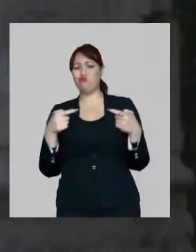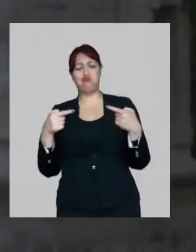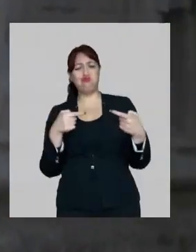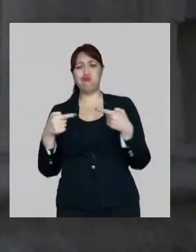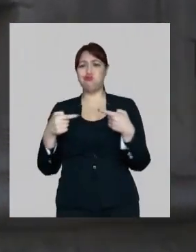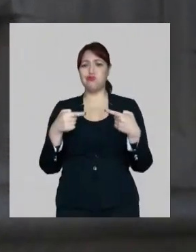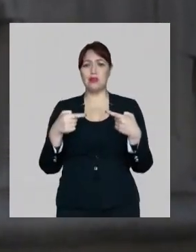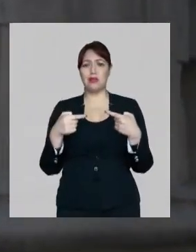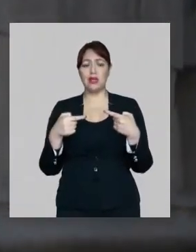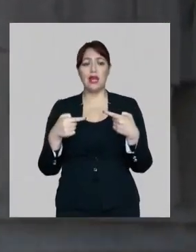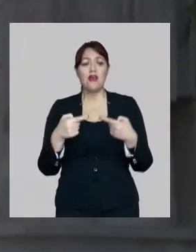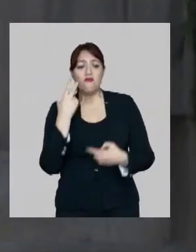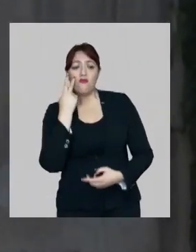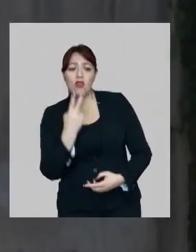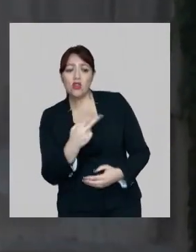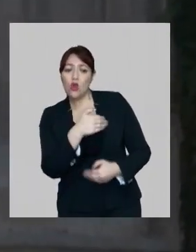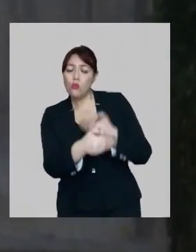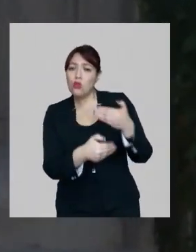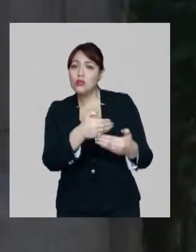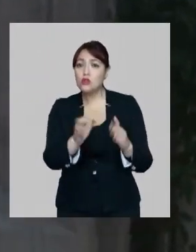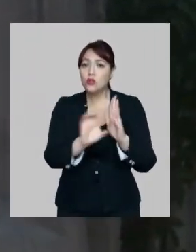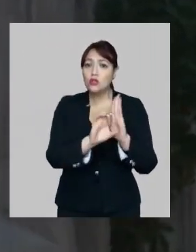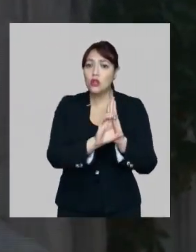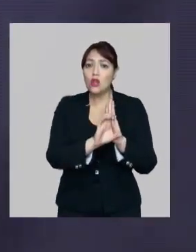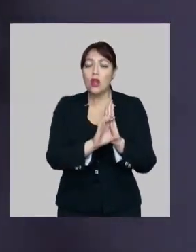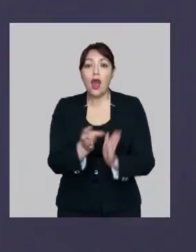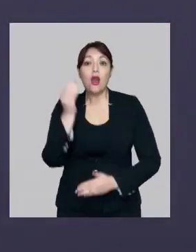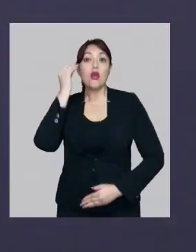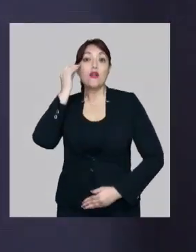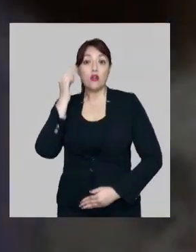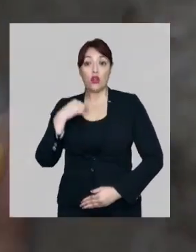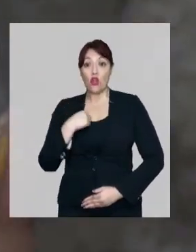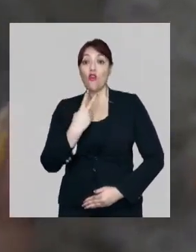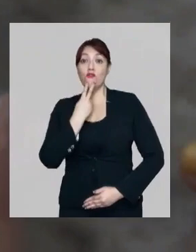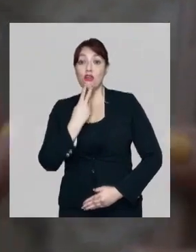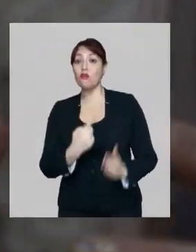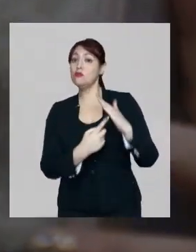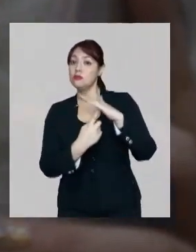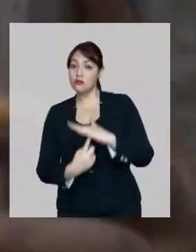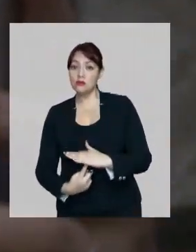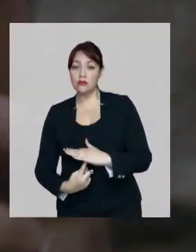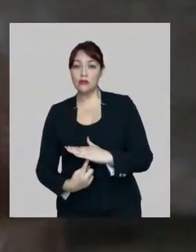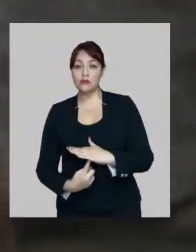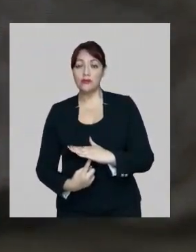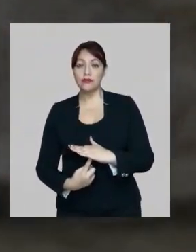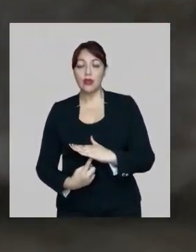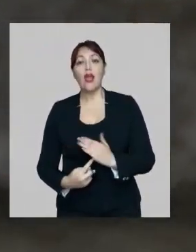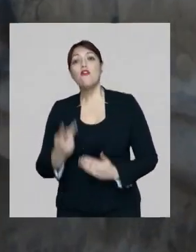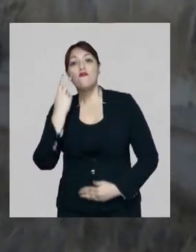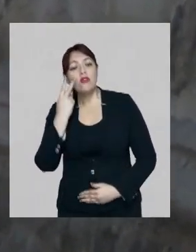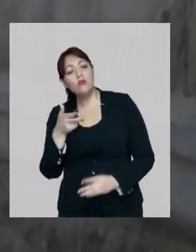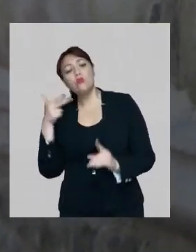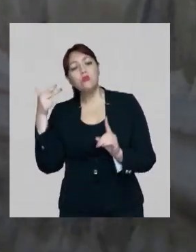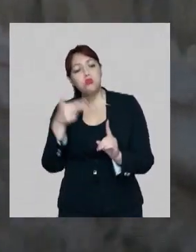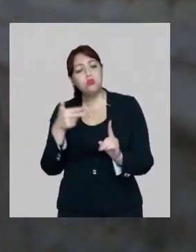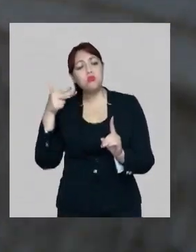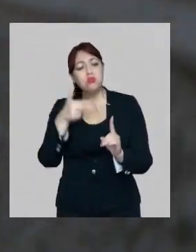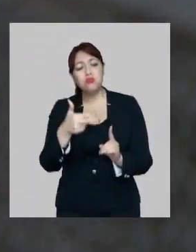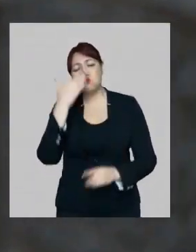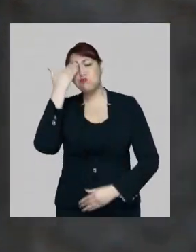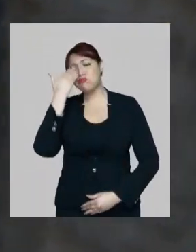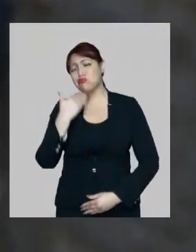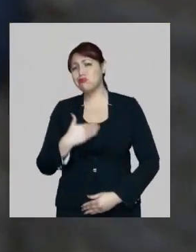viendo las sesiones de trabajo de los convencionales, no podía dejar de acordarme de lo que vivo yo cuando me discriminan. Vi un bullying despiadado,